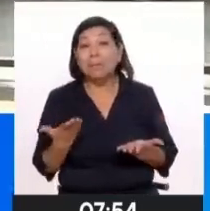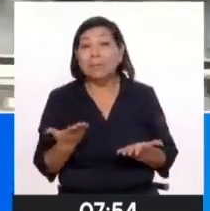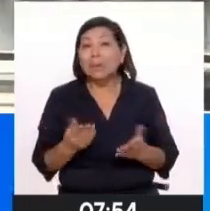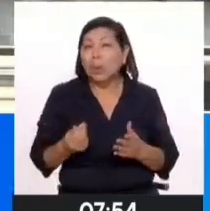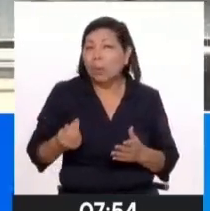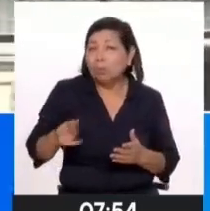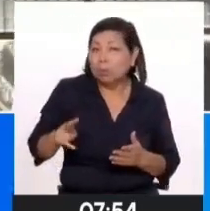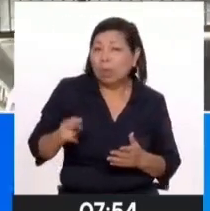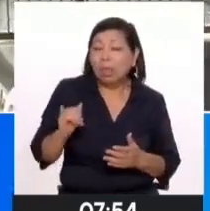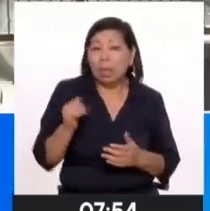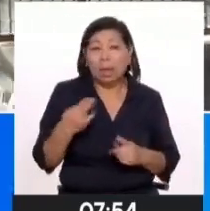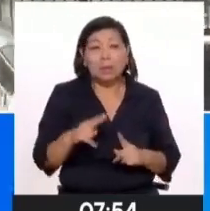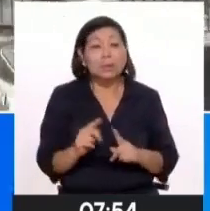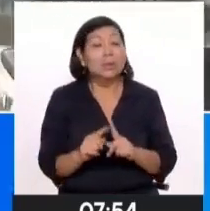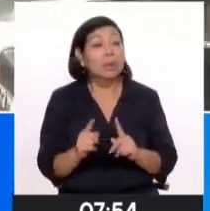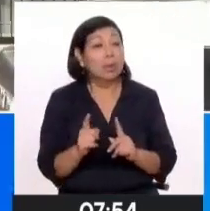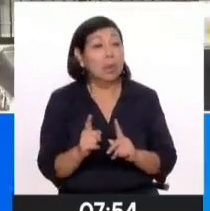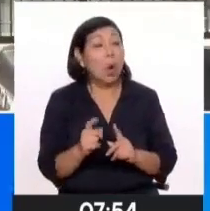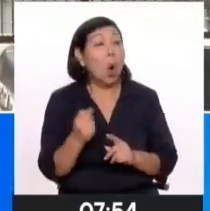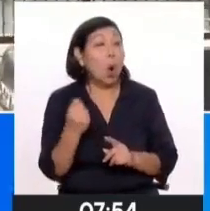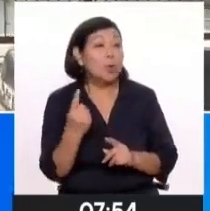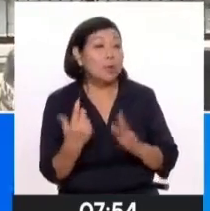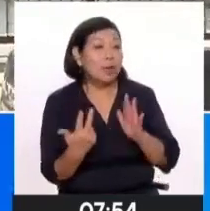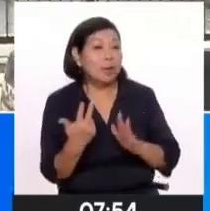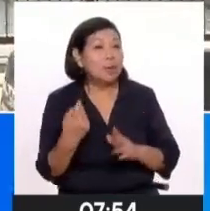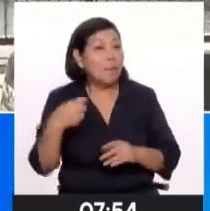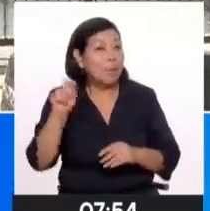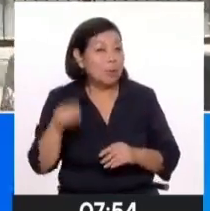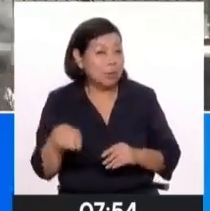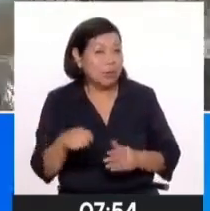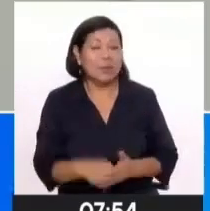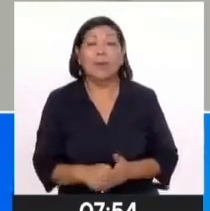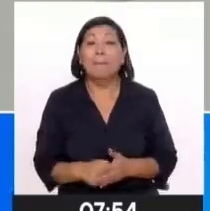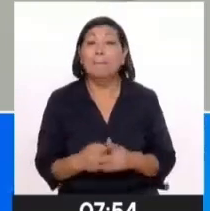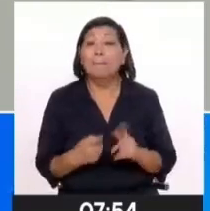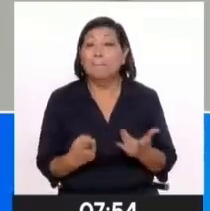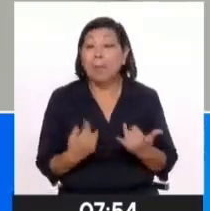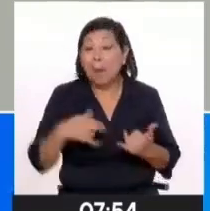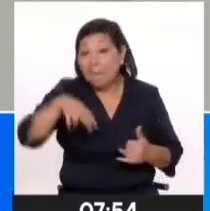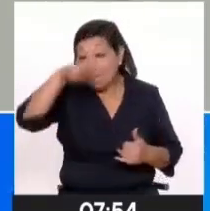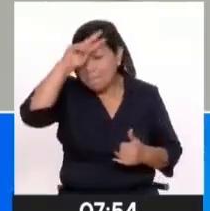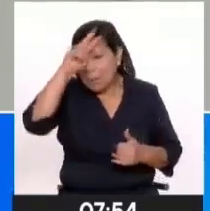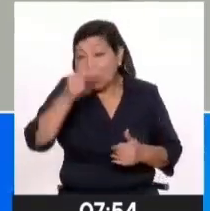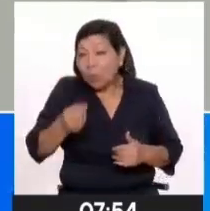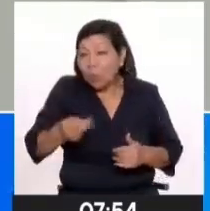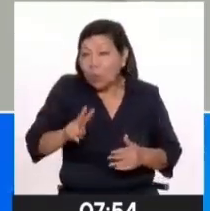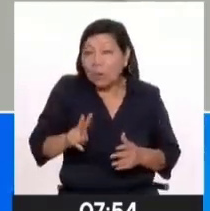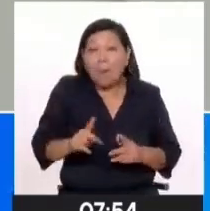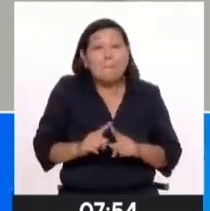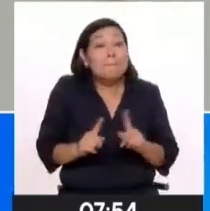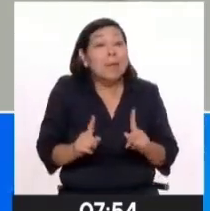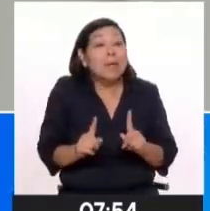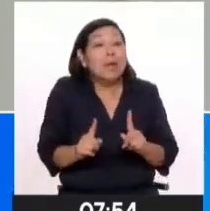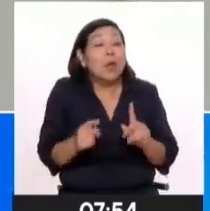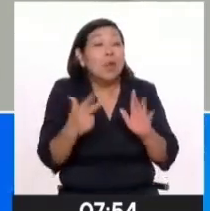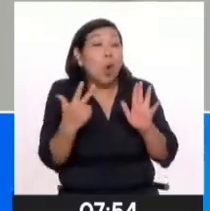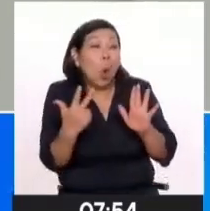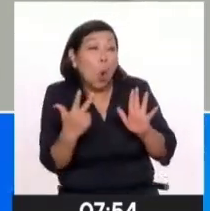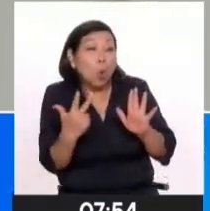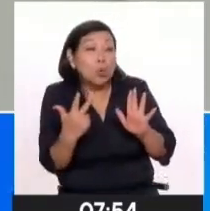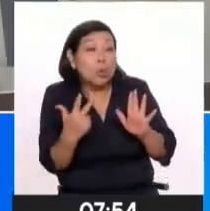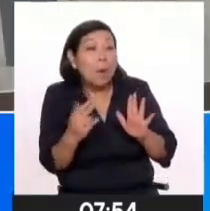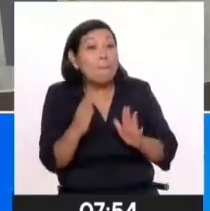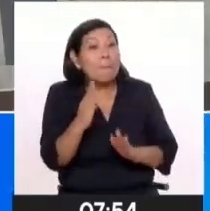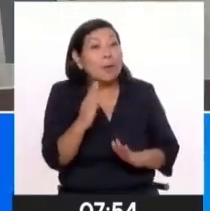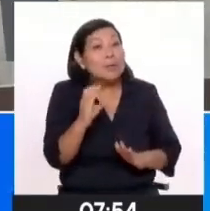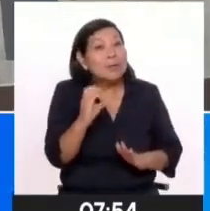fortalezca, indicó el funcionario de la autoridad monetaria. Con relación al interés mostrado por algunos ciudadanos bolivianos de